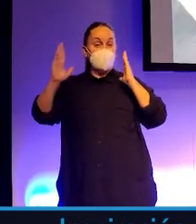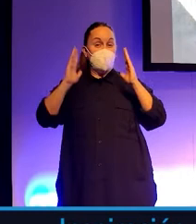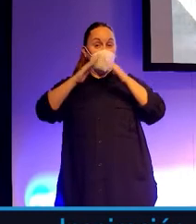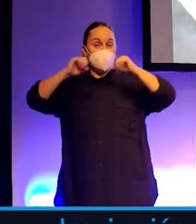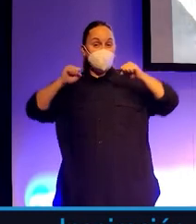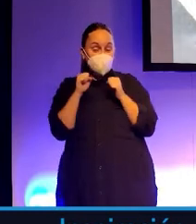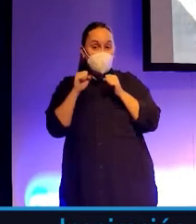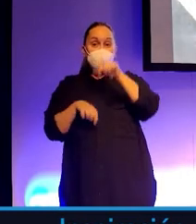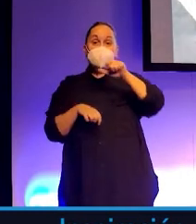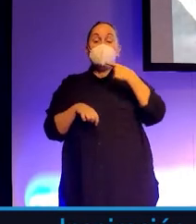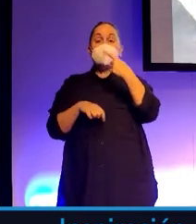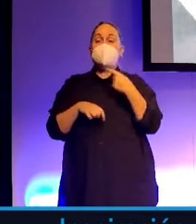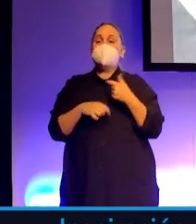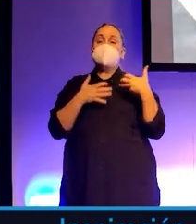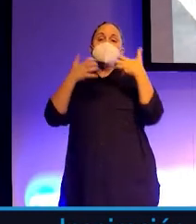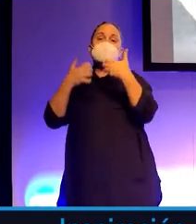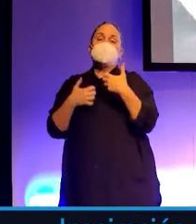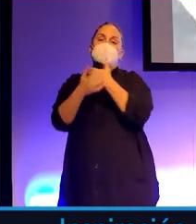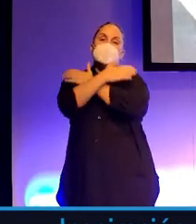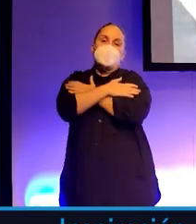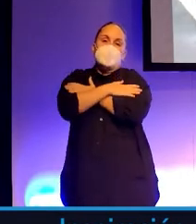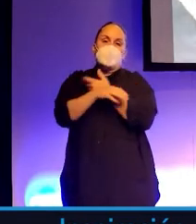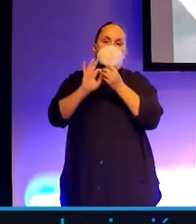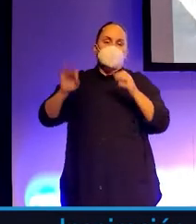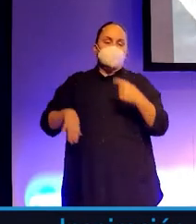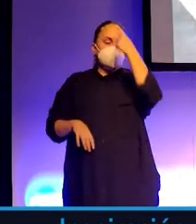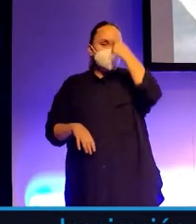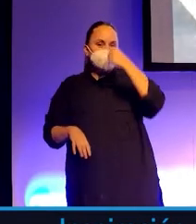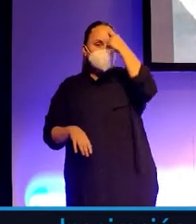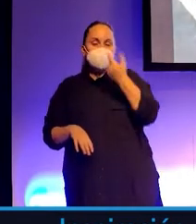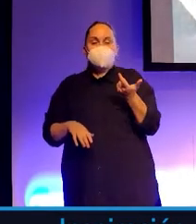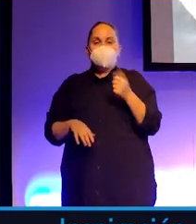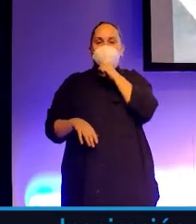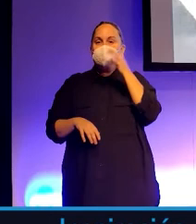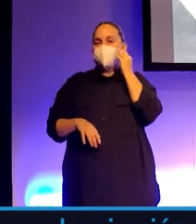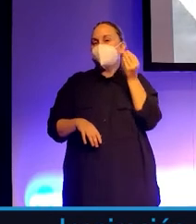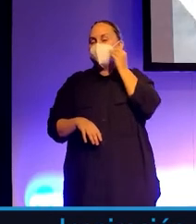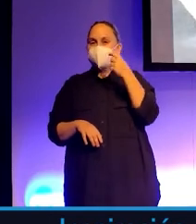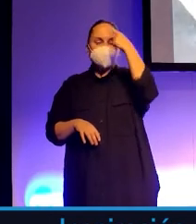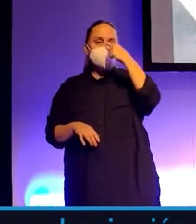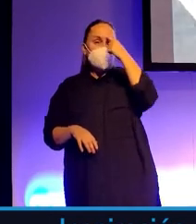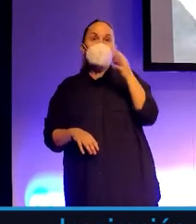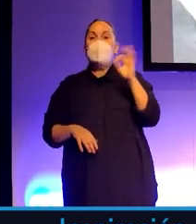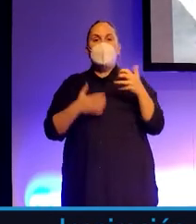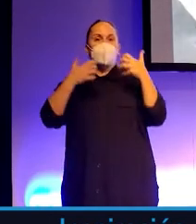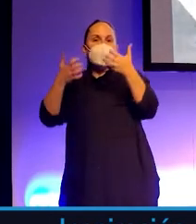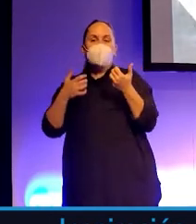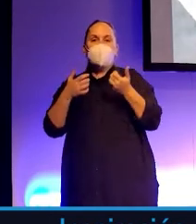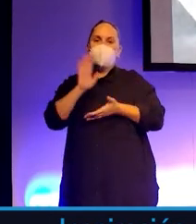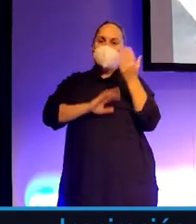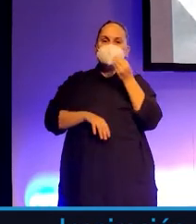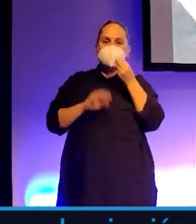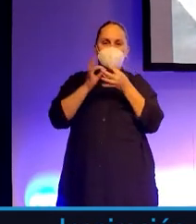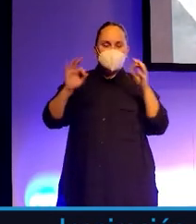es, echo de menos el abrazo de mis amigos, o el besito de mi abuela, o ir a comer con los colegas,